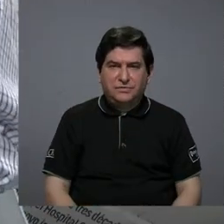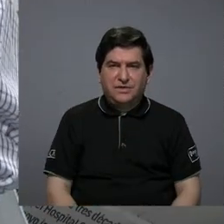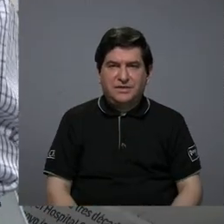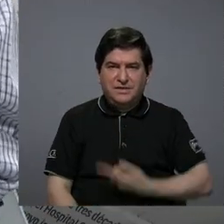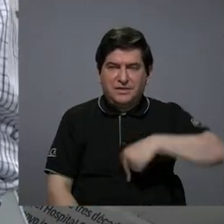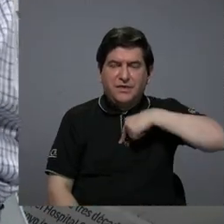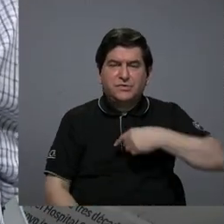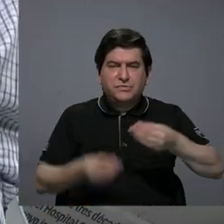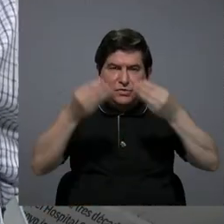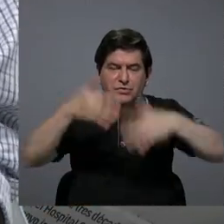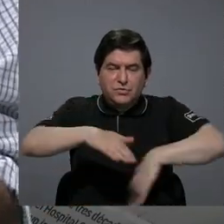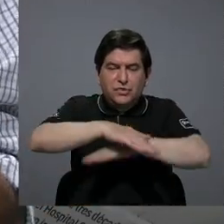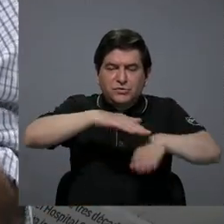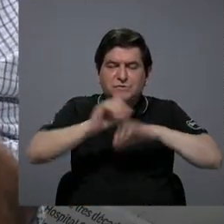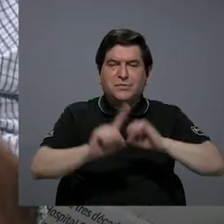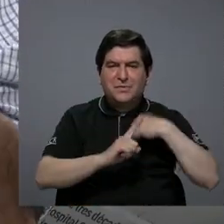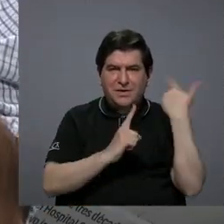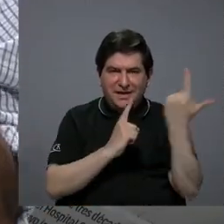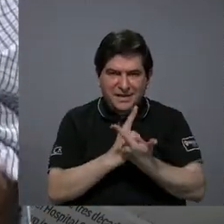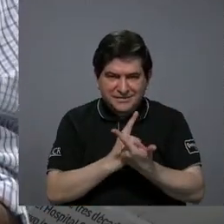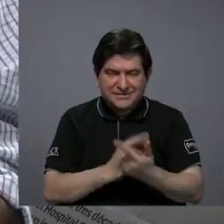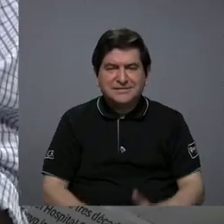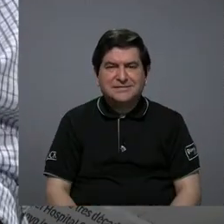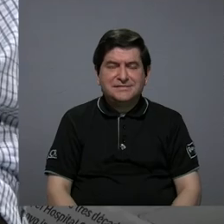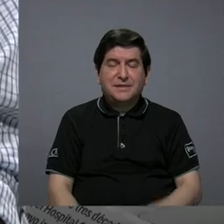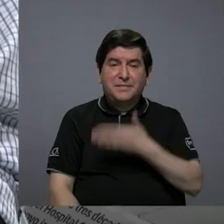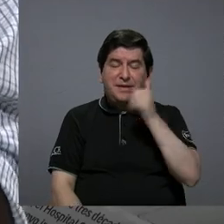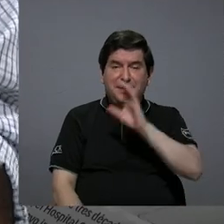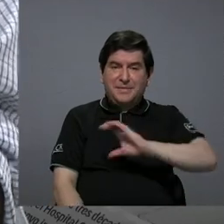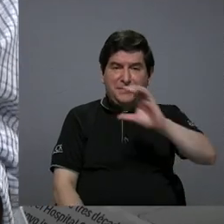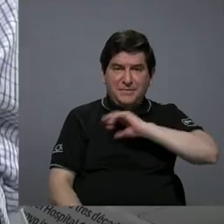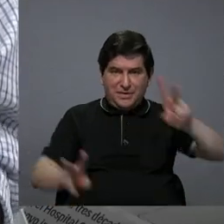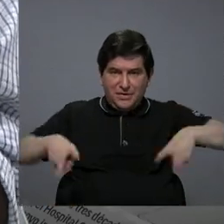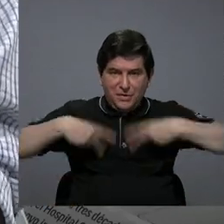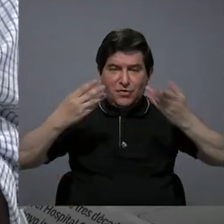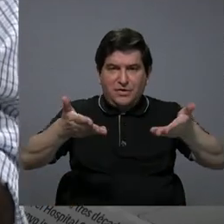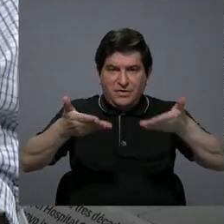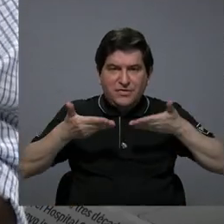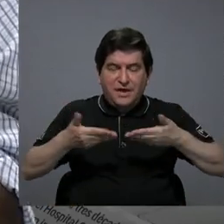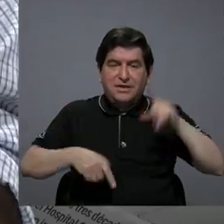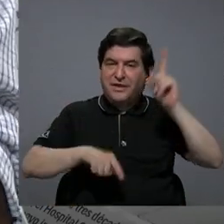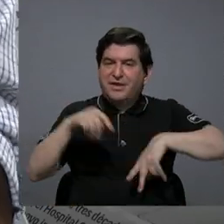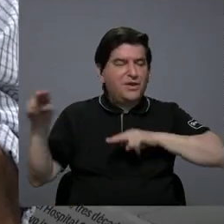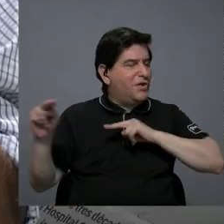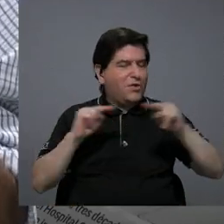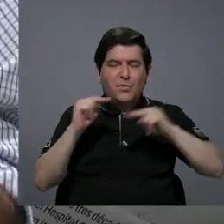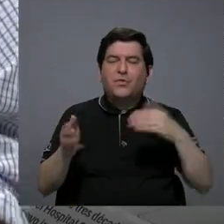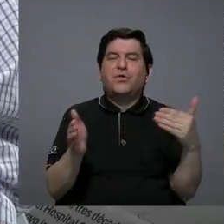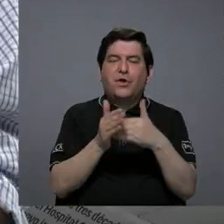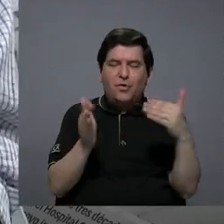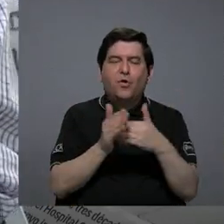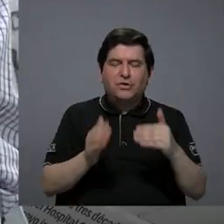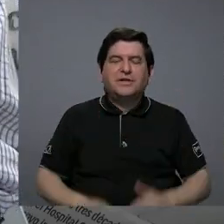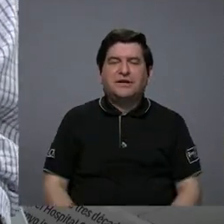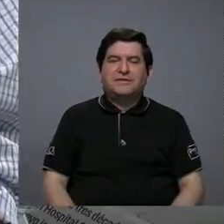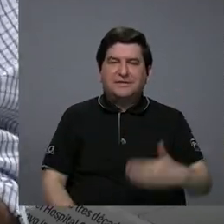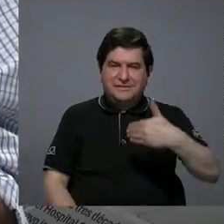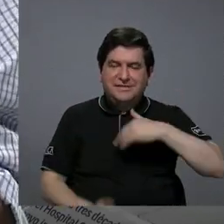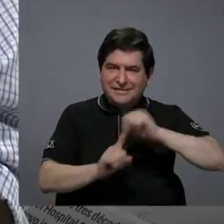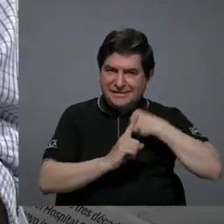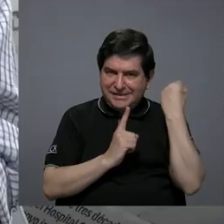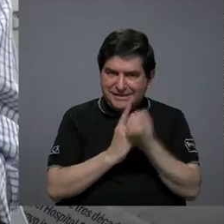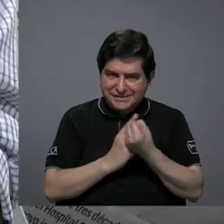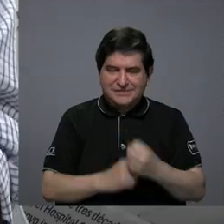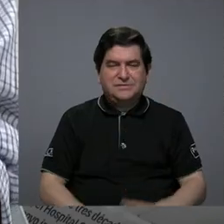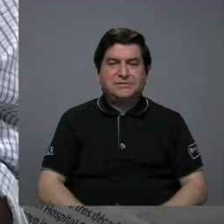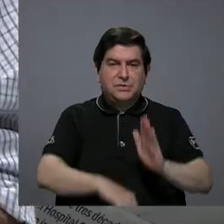perdiendo la base social que nos ha hecho tener mejor calidad de vida y eso no se puede negociar hay que recuperar las condiciones